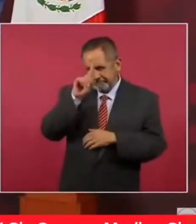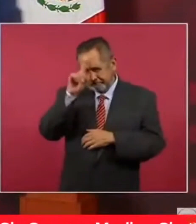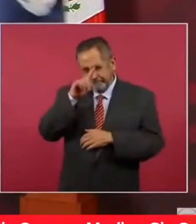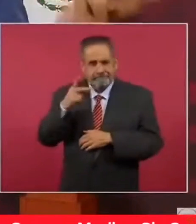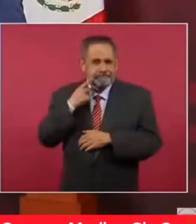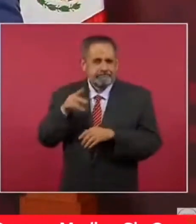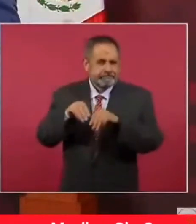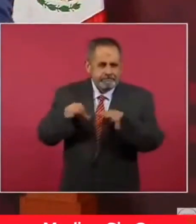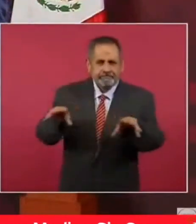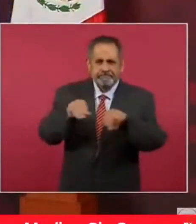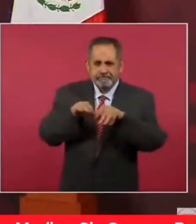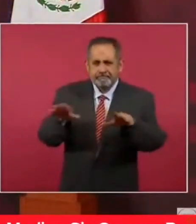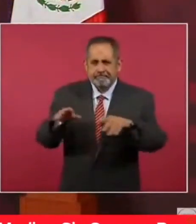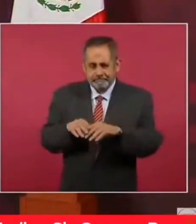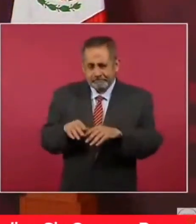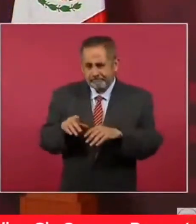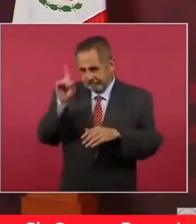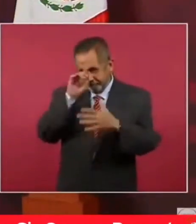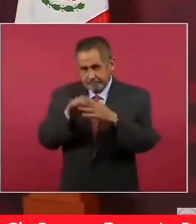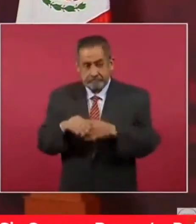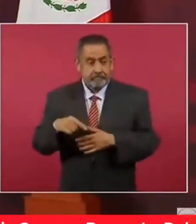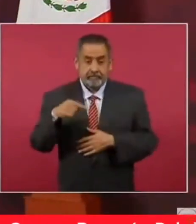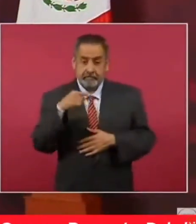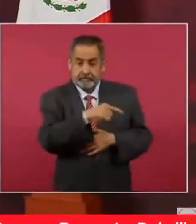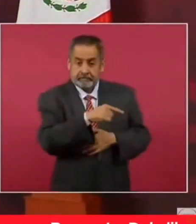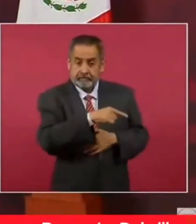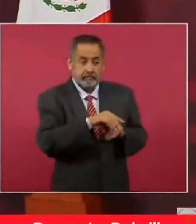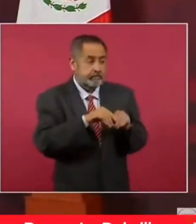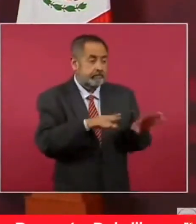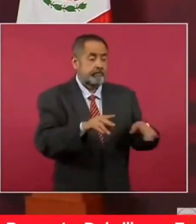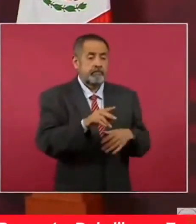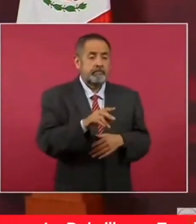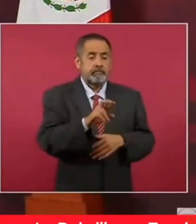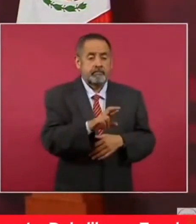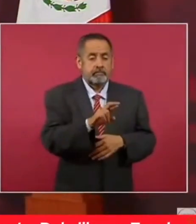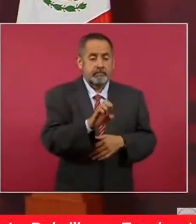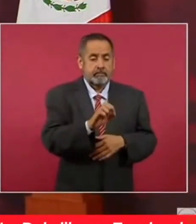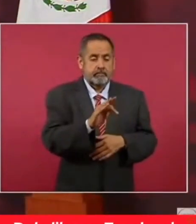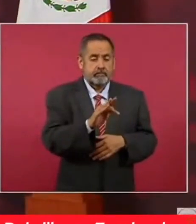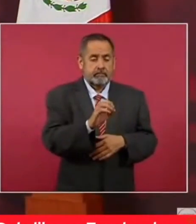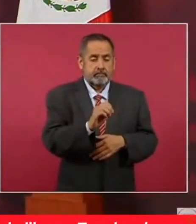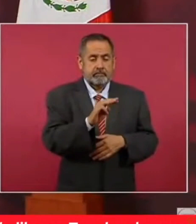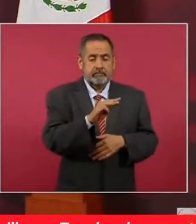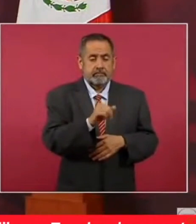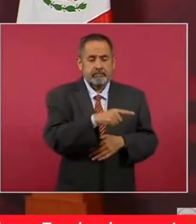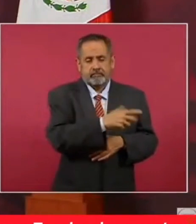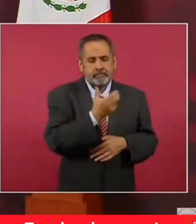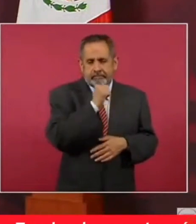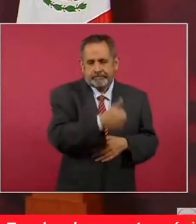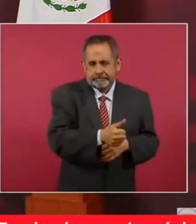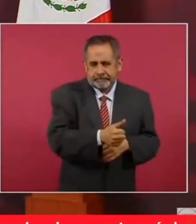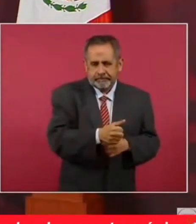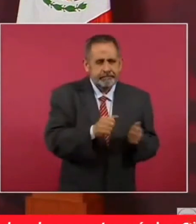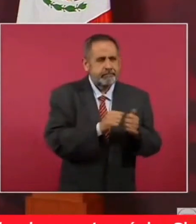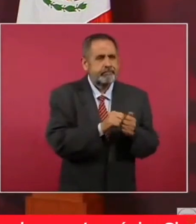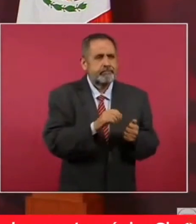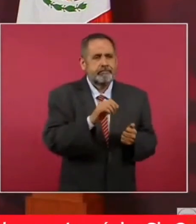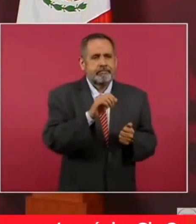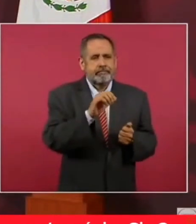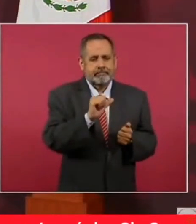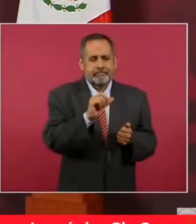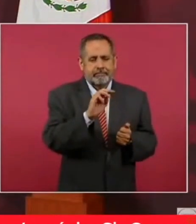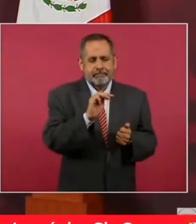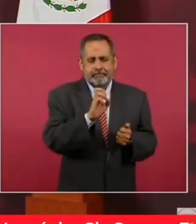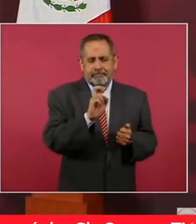como no aparece, esto no lo van a encontrar en el Reforma, ni con Carmen Aristegui,